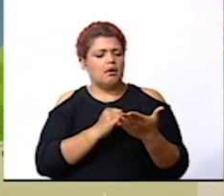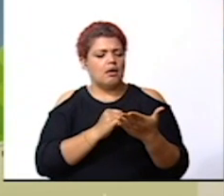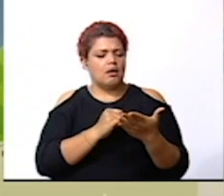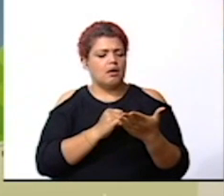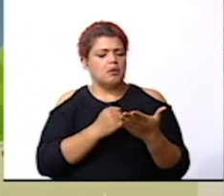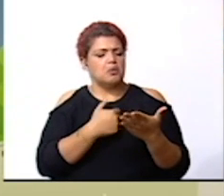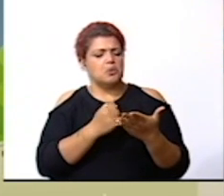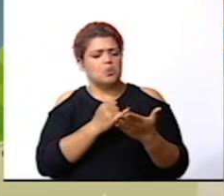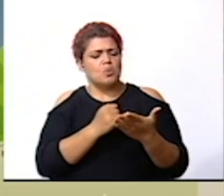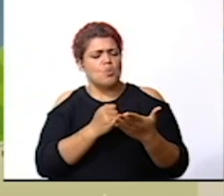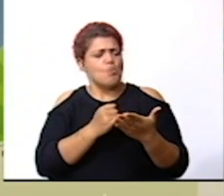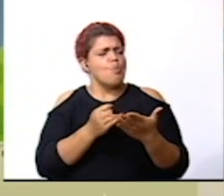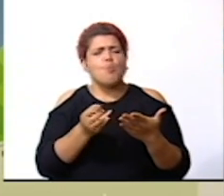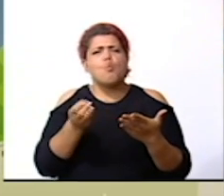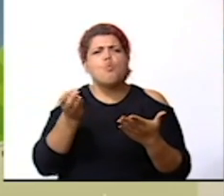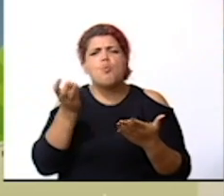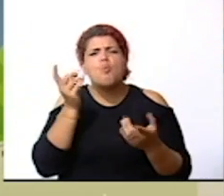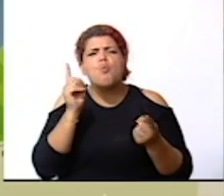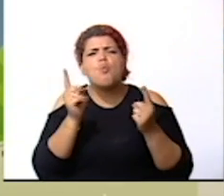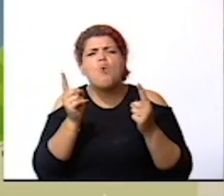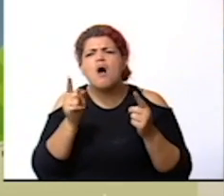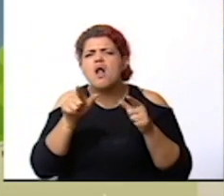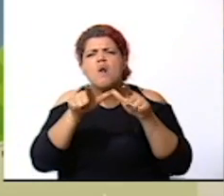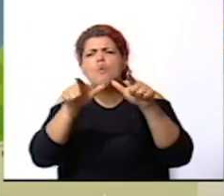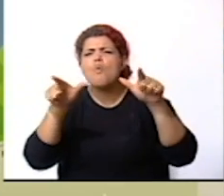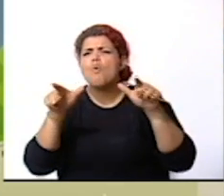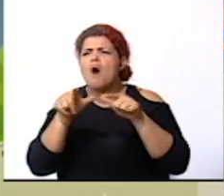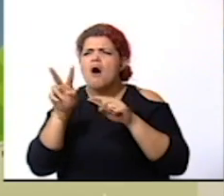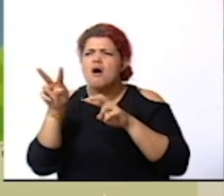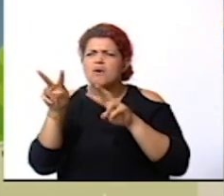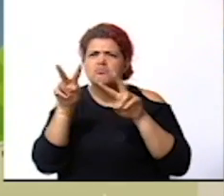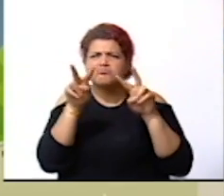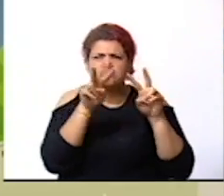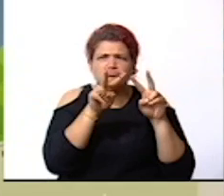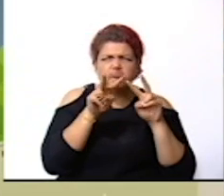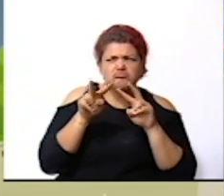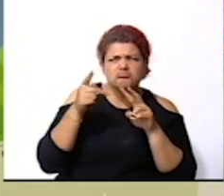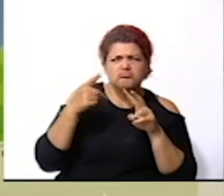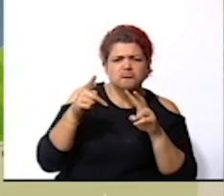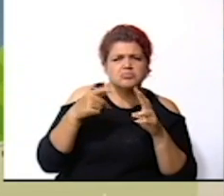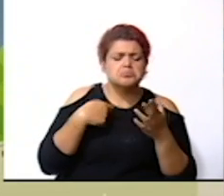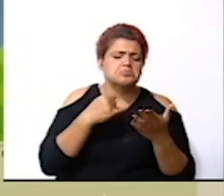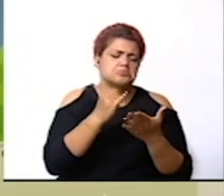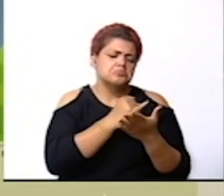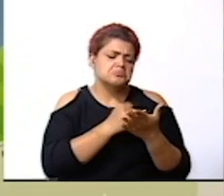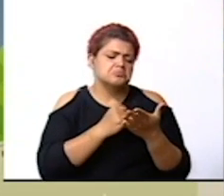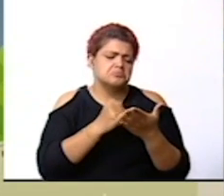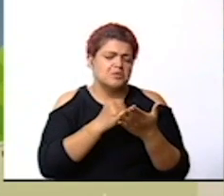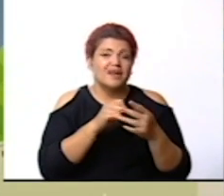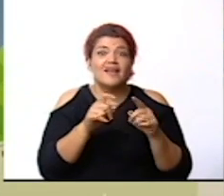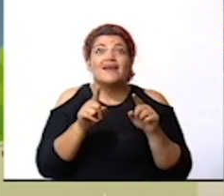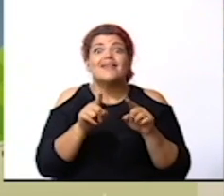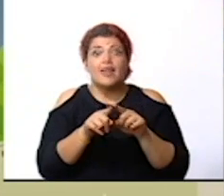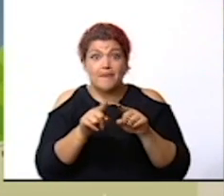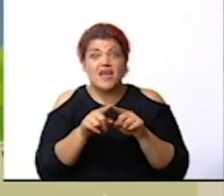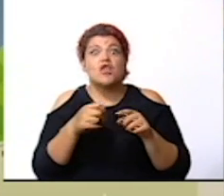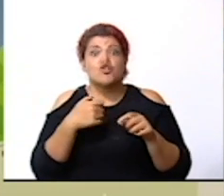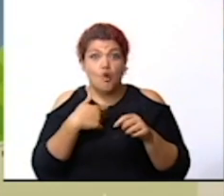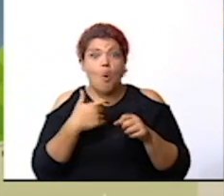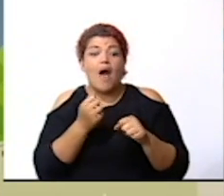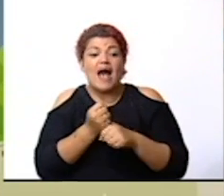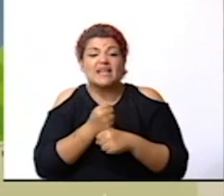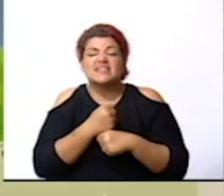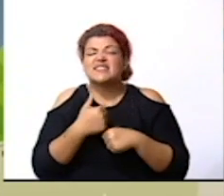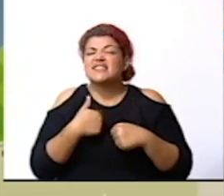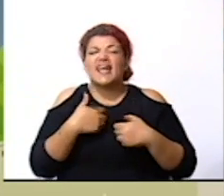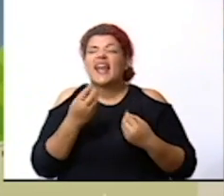que vamos a ver cuáles son esas zonas propensas pero también vamos a trabajar cuáles son las acciones que vamos a realizar